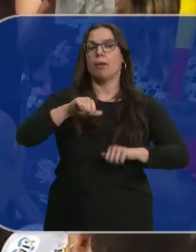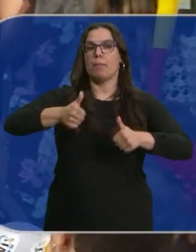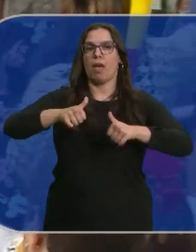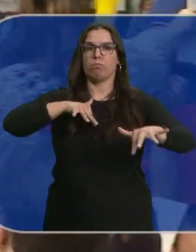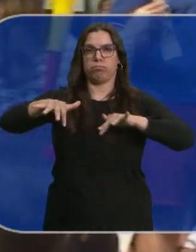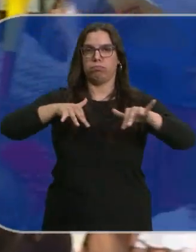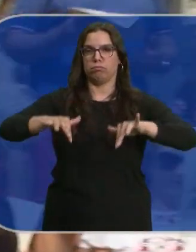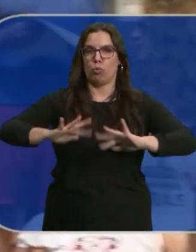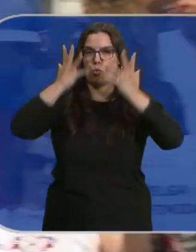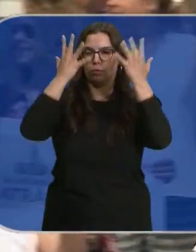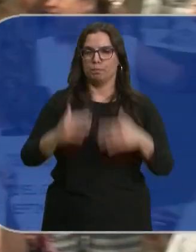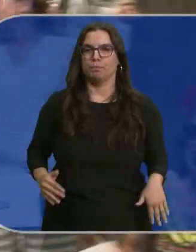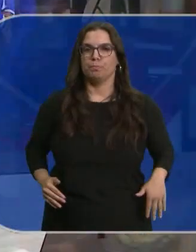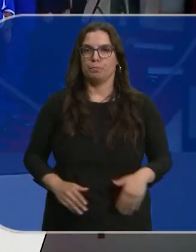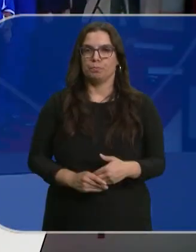movilizaciones.